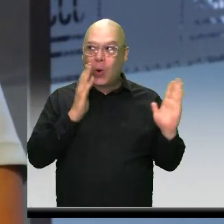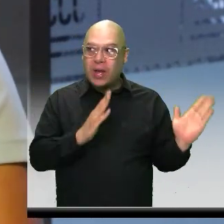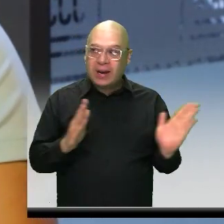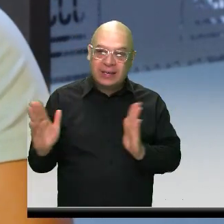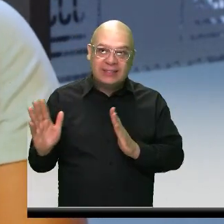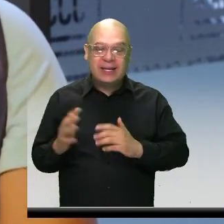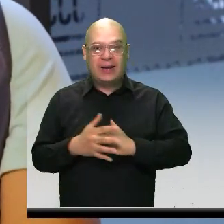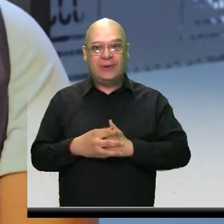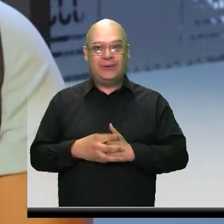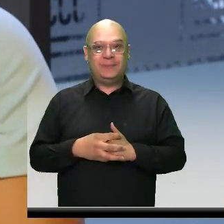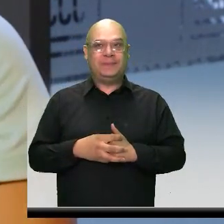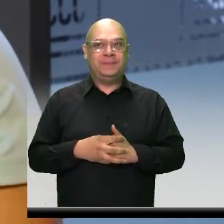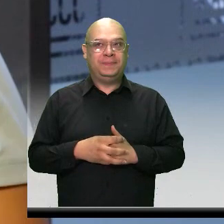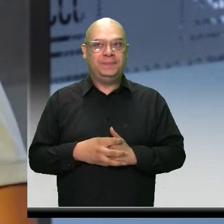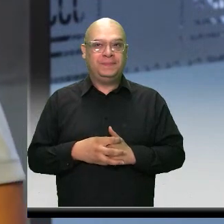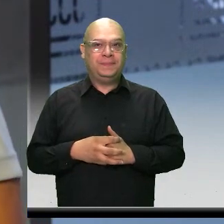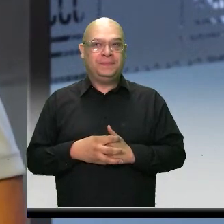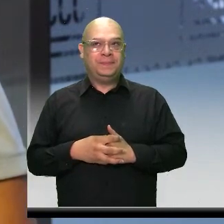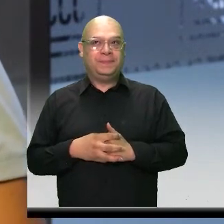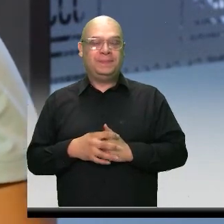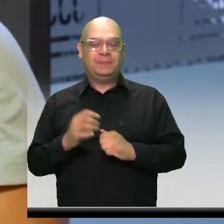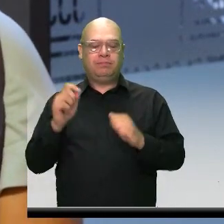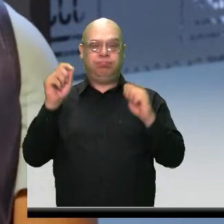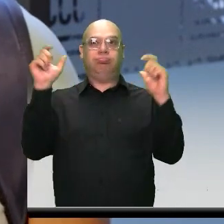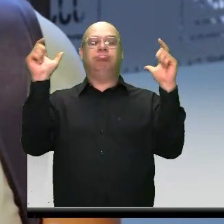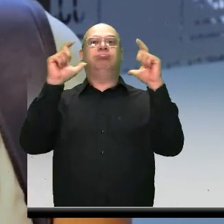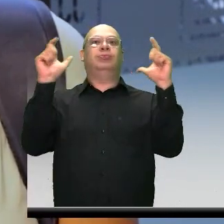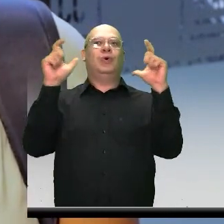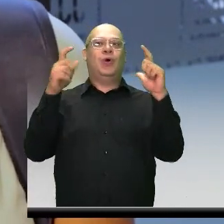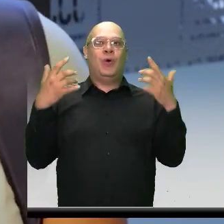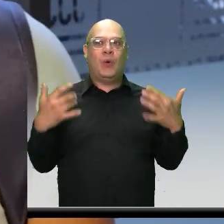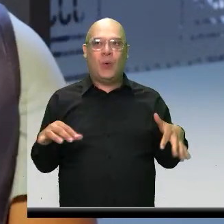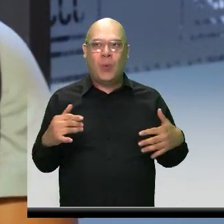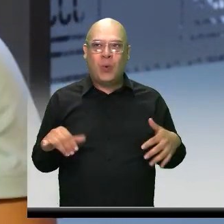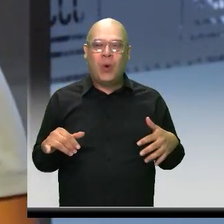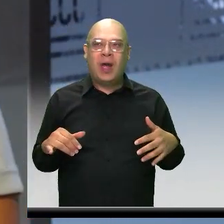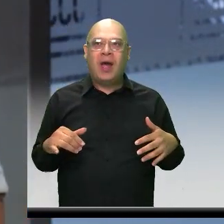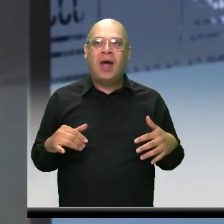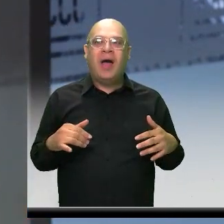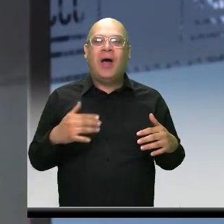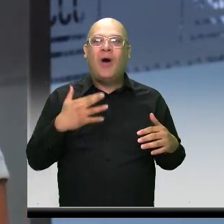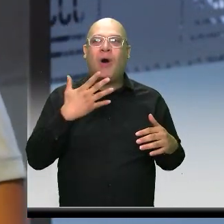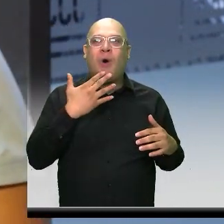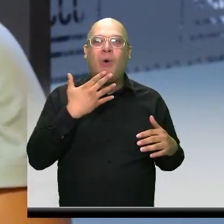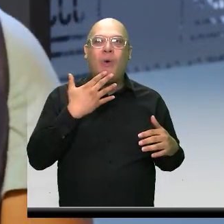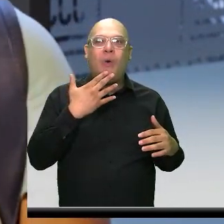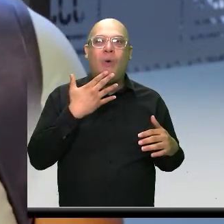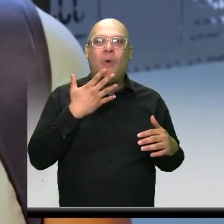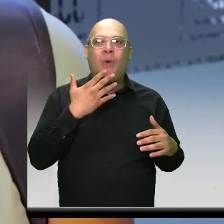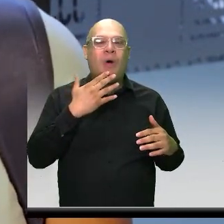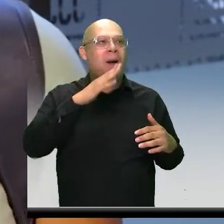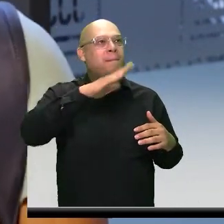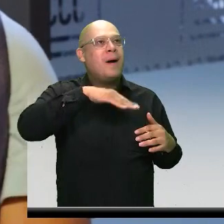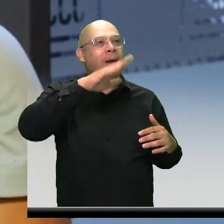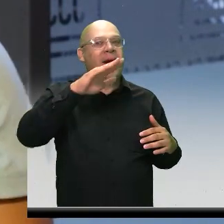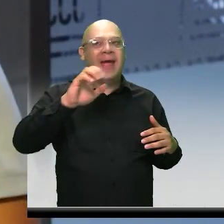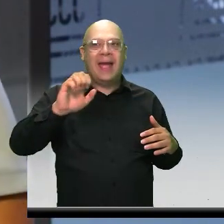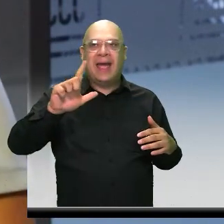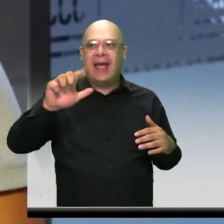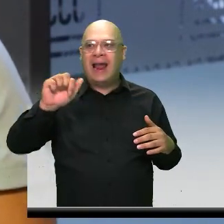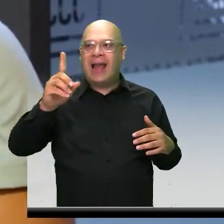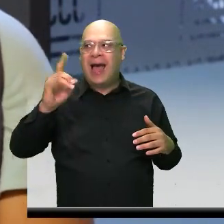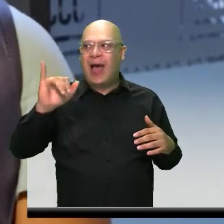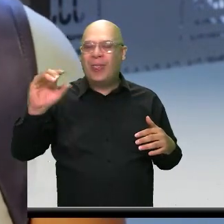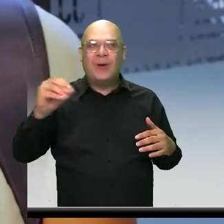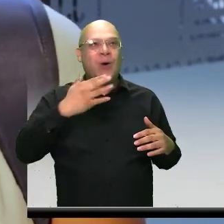también me asombré al ver la paleta de pintura del pintor Eladio, muy